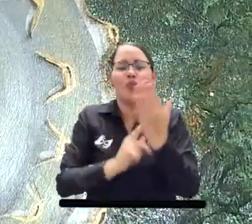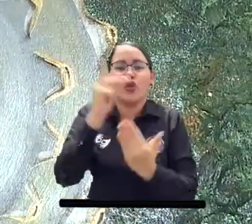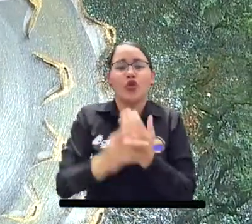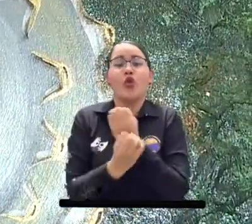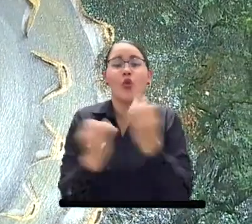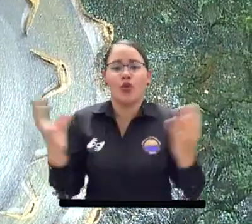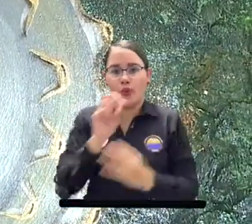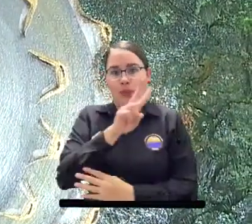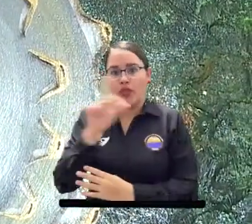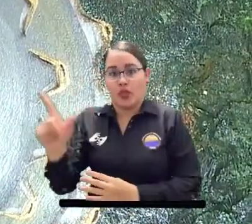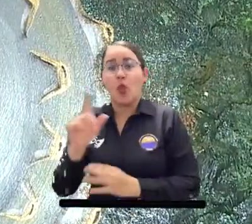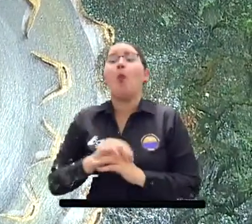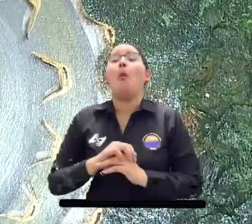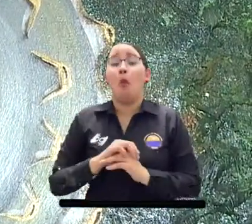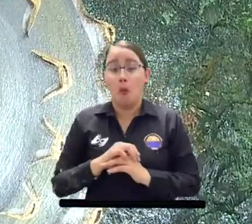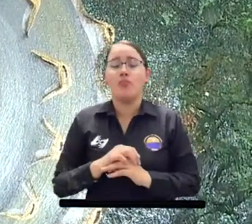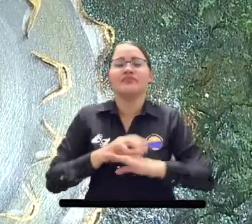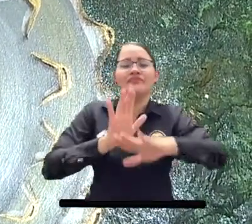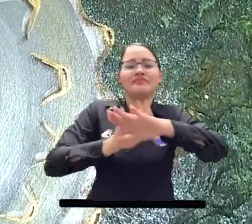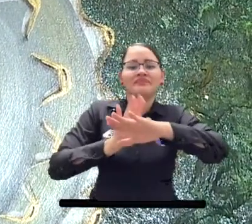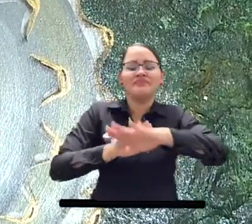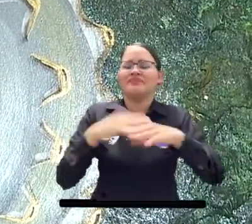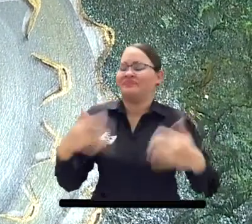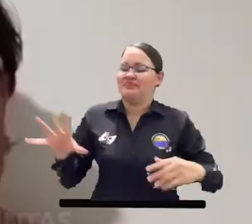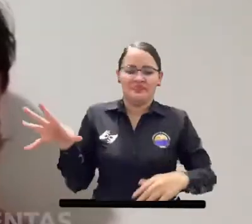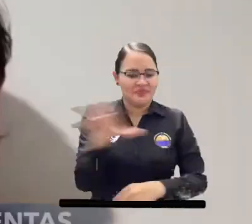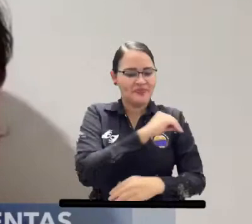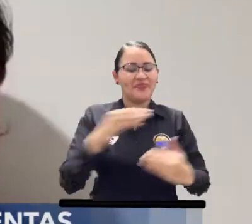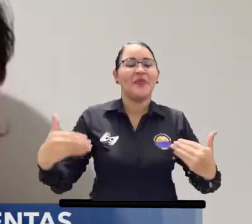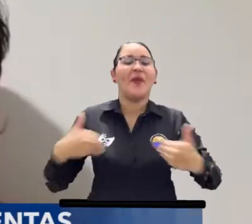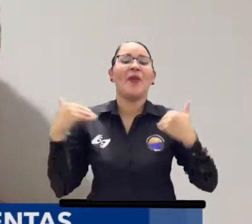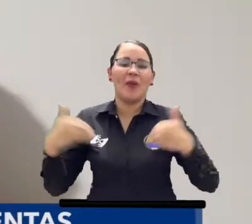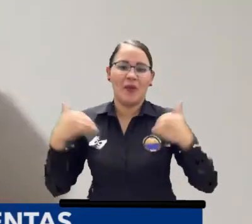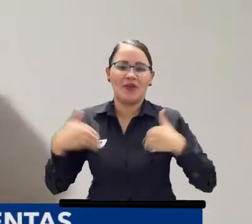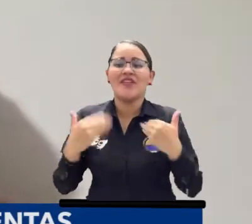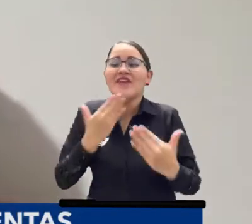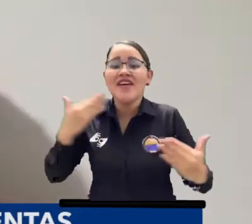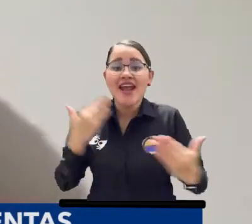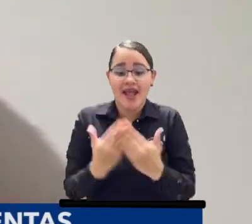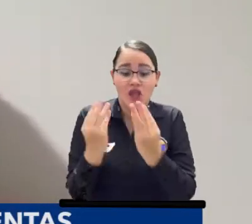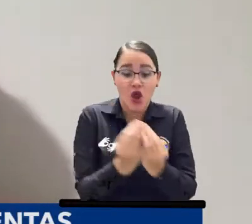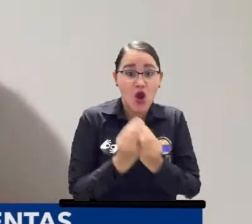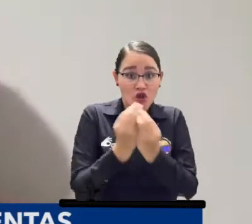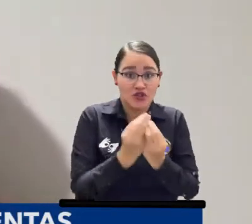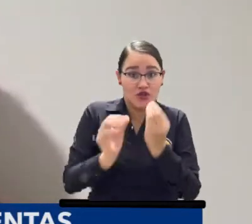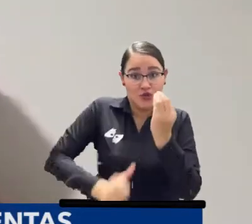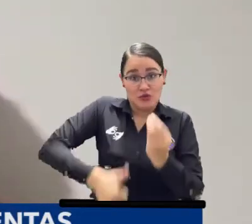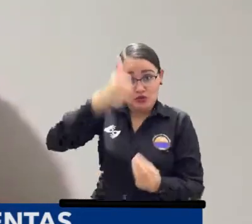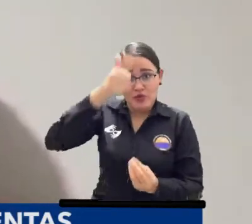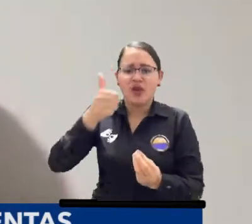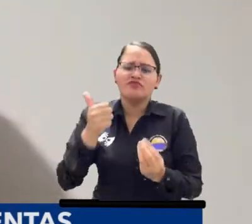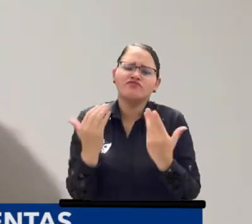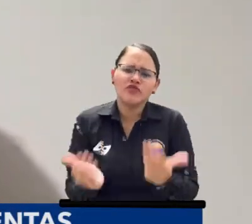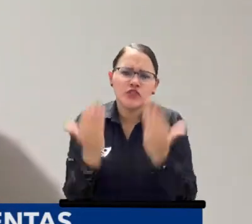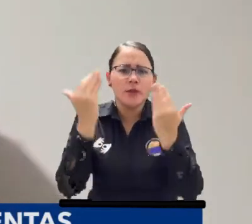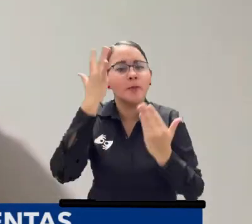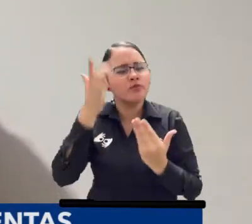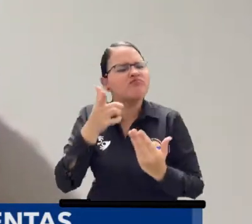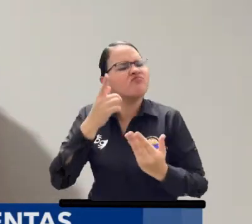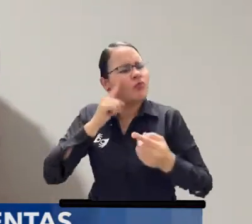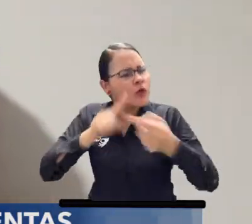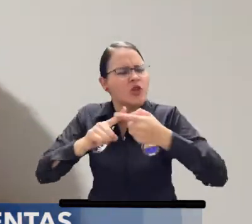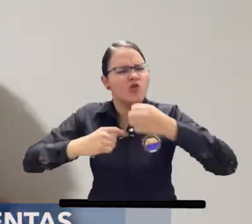Superior. Estamos muy contentos porque gracias a un esfuerzo del Consejo Superior de la Universidad de Magdalena de mantener y aprobar